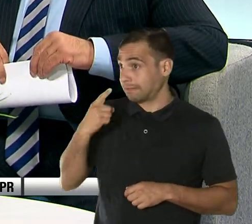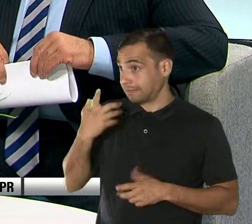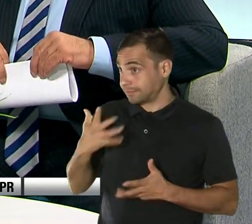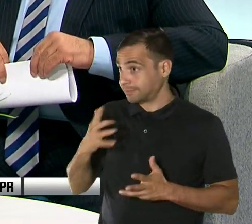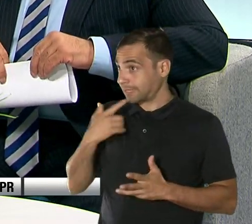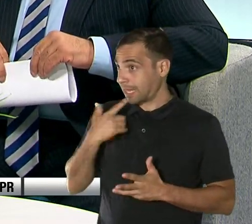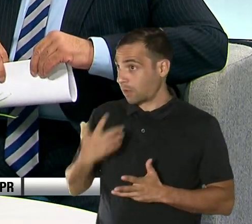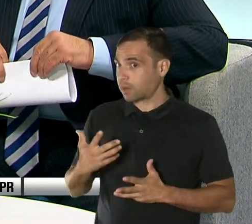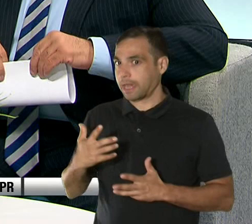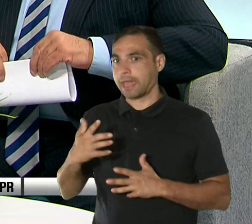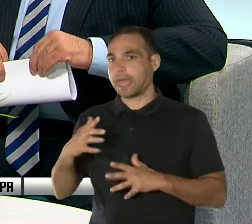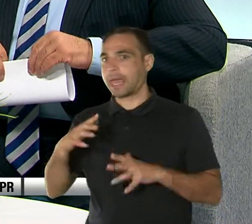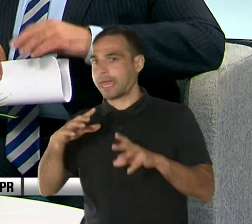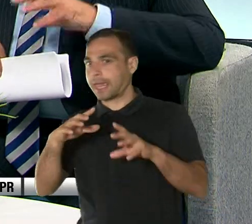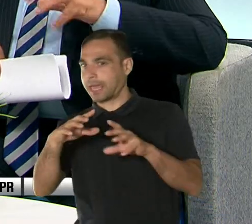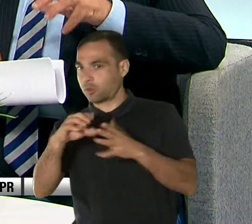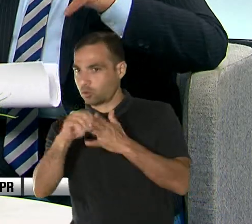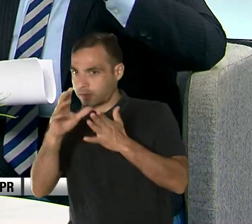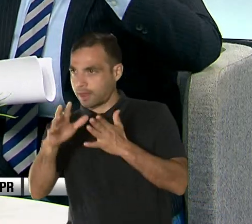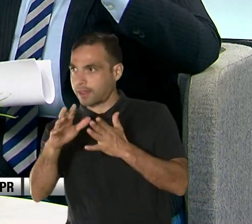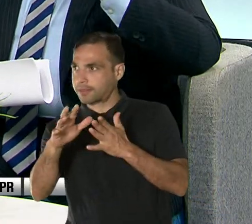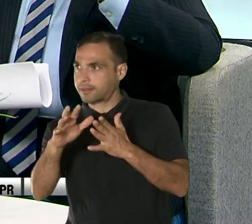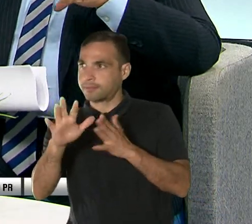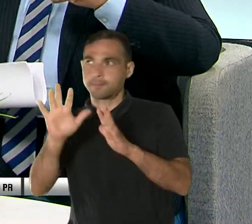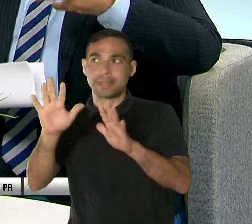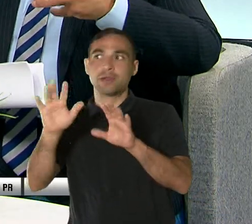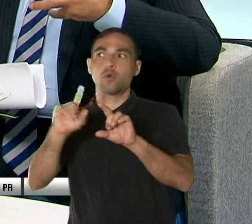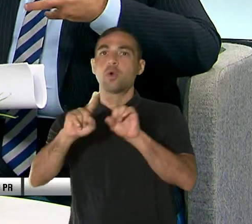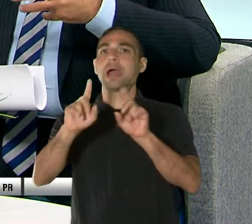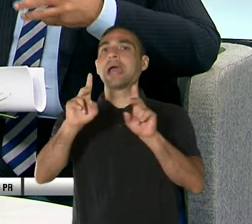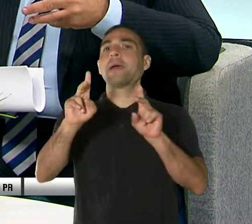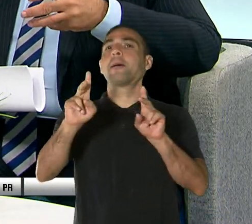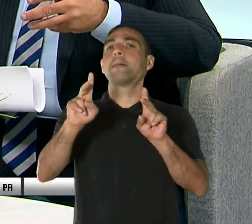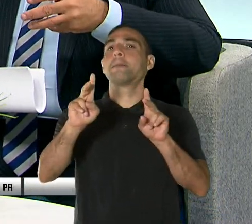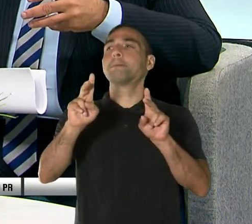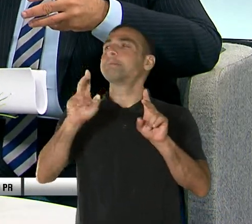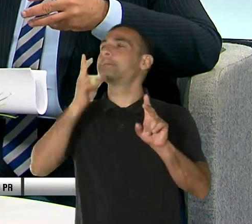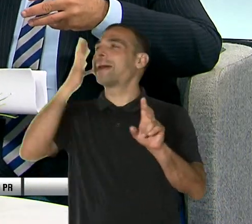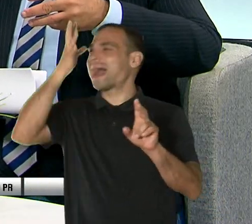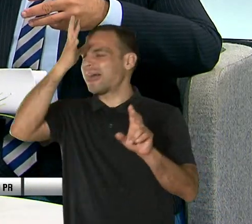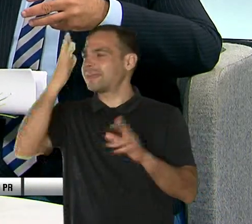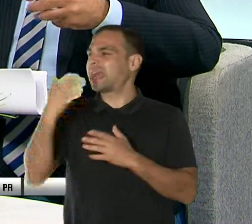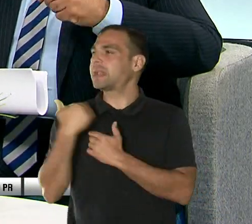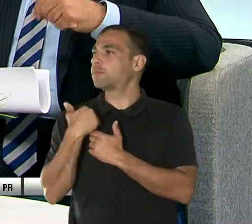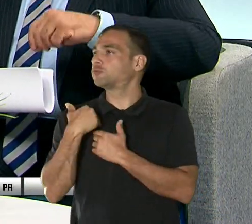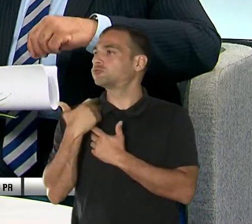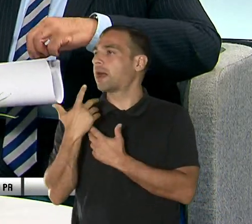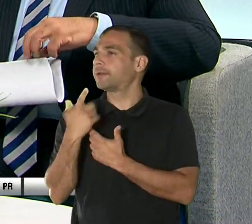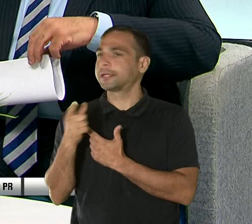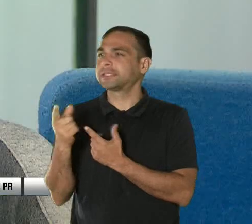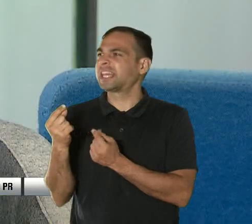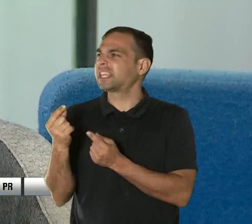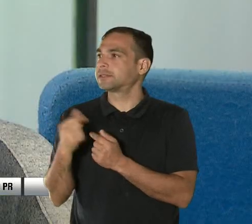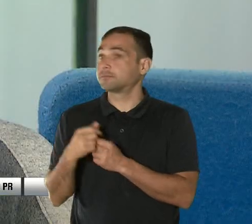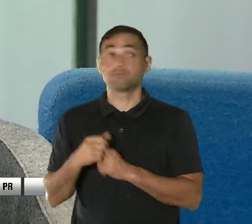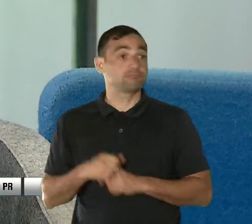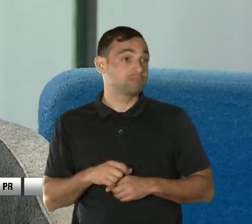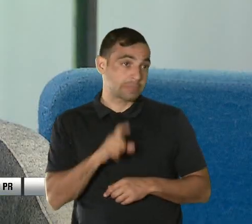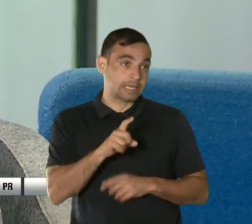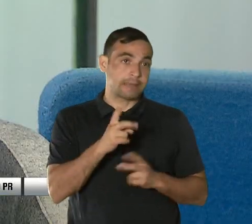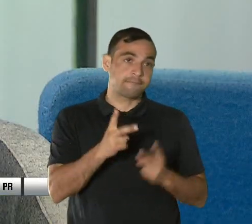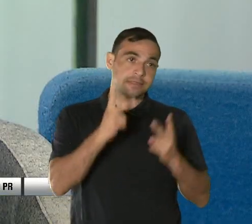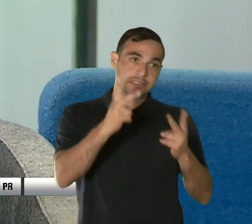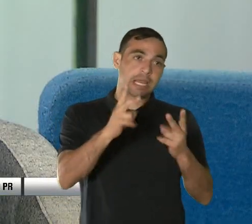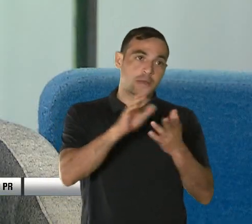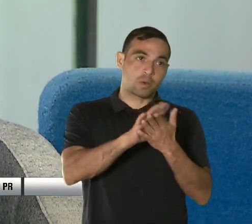estudiantes en el área de corrección. Matrícula regular, los padres o encargados, ¿qué tienen que hacer? Tienen que visitar las escuelas. Tenemos 627,